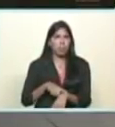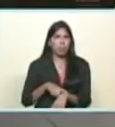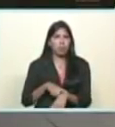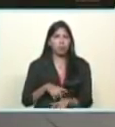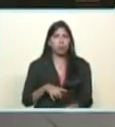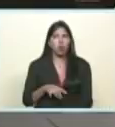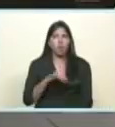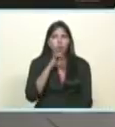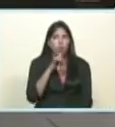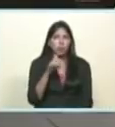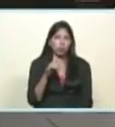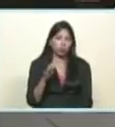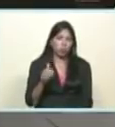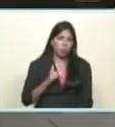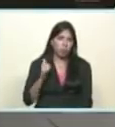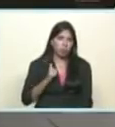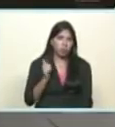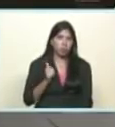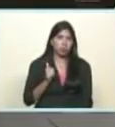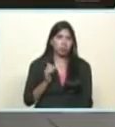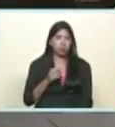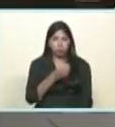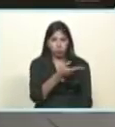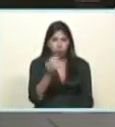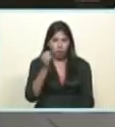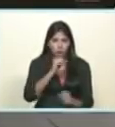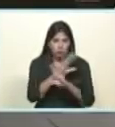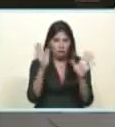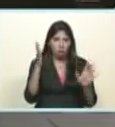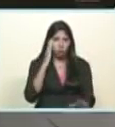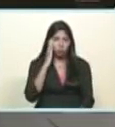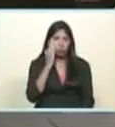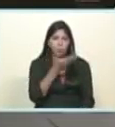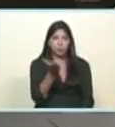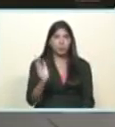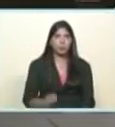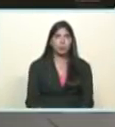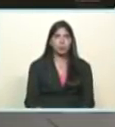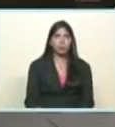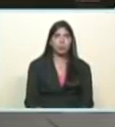necesarios para compartirlos con nuestro pueblo